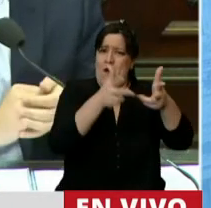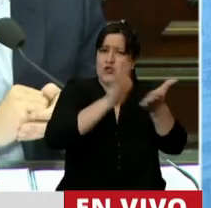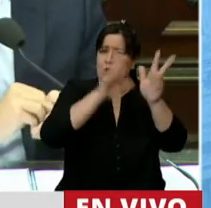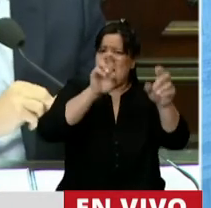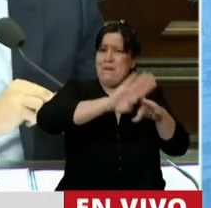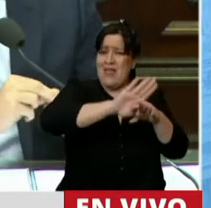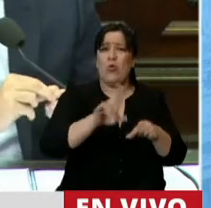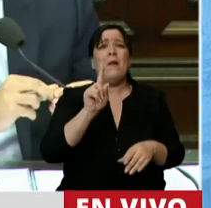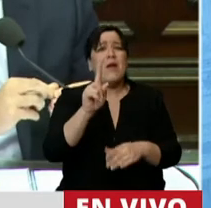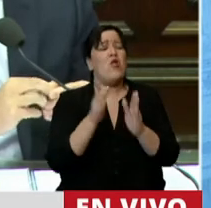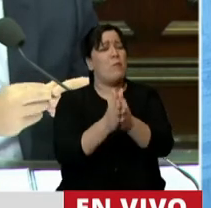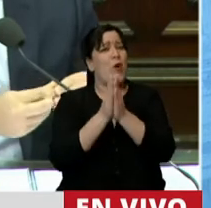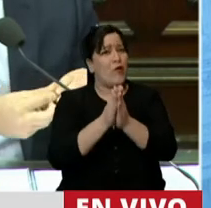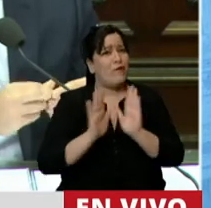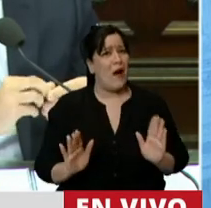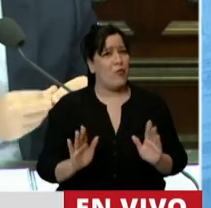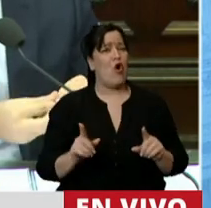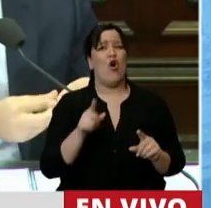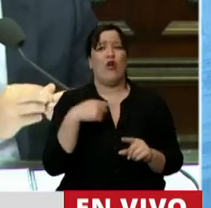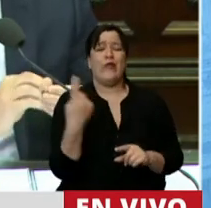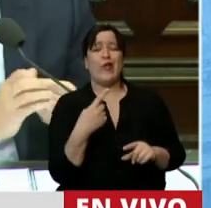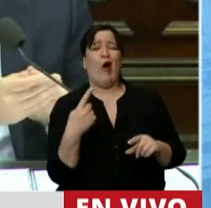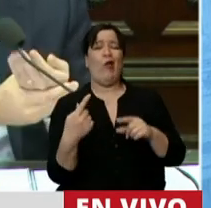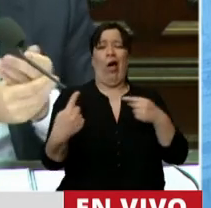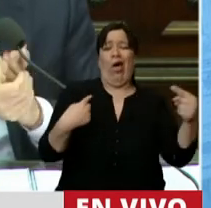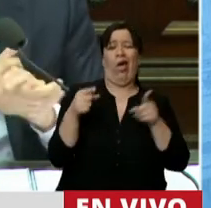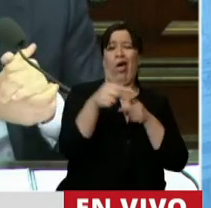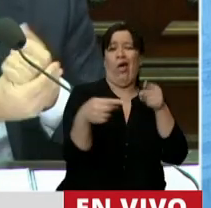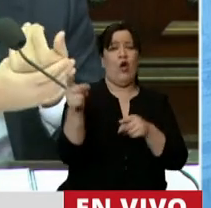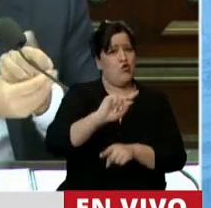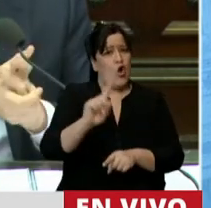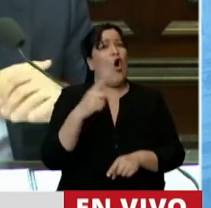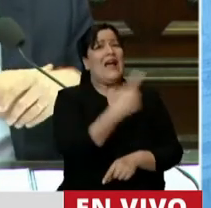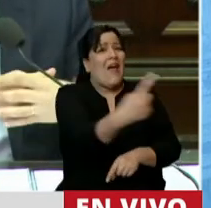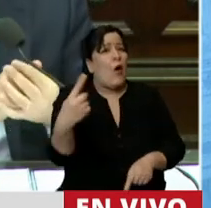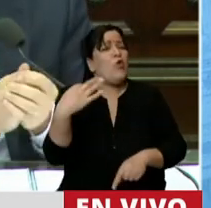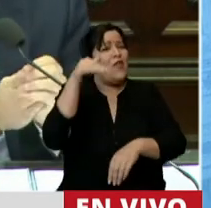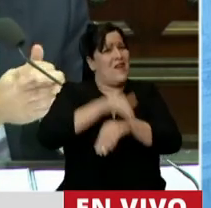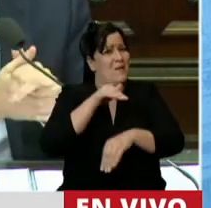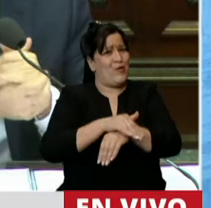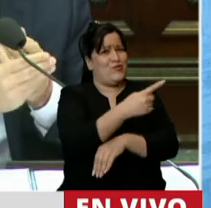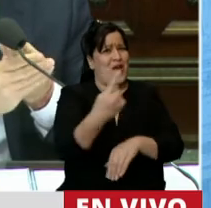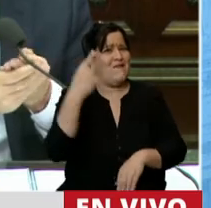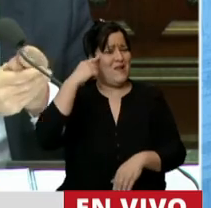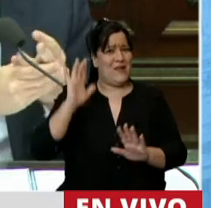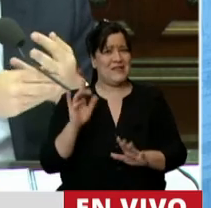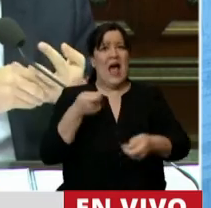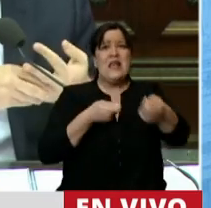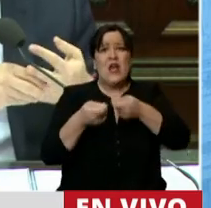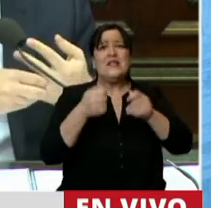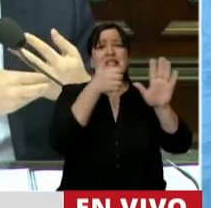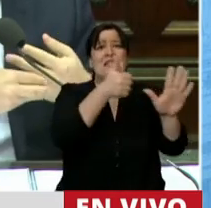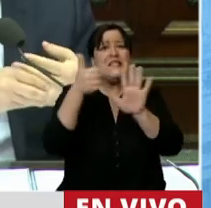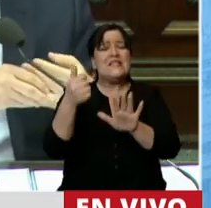Pero por favor, no nos corramos entre nosotros. Cada uno asume su pedazo de responsabilidad. Estamos negociando 66